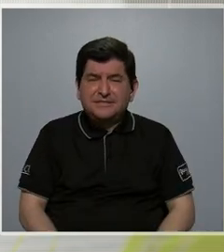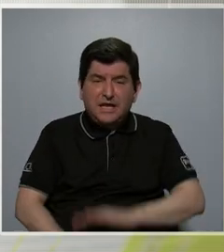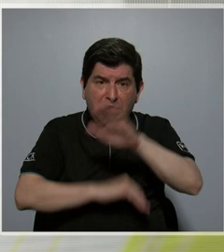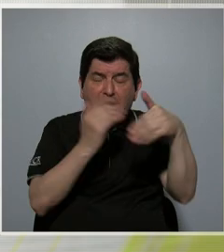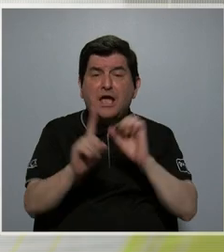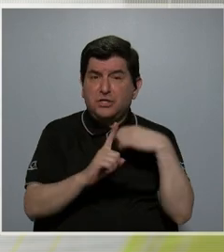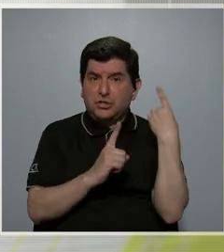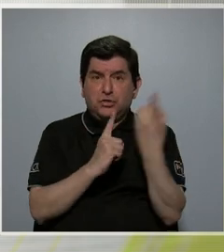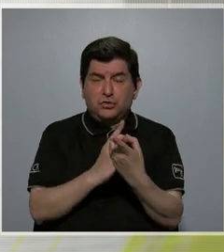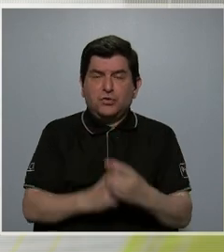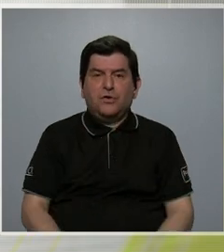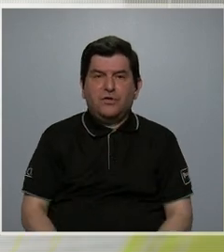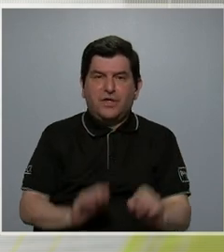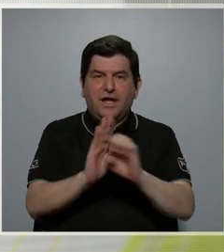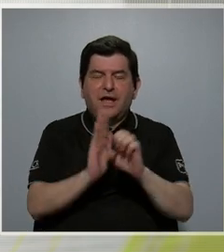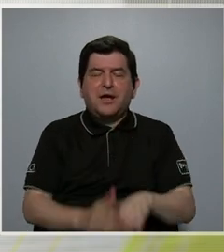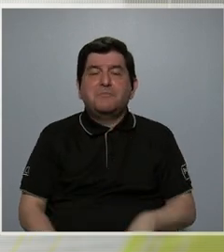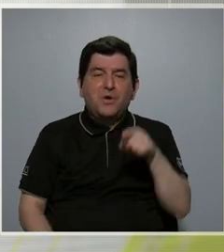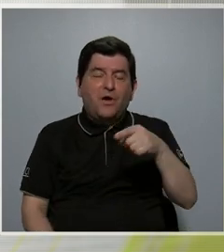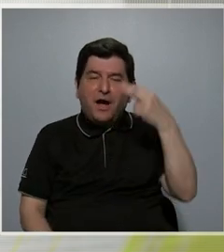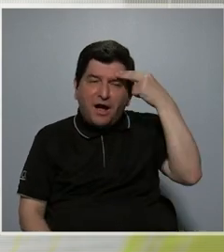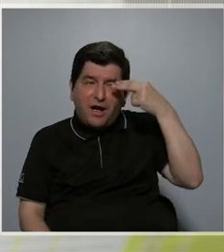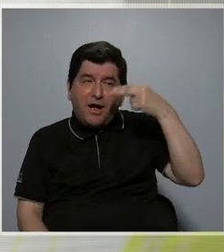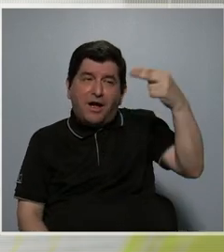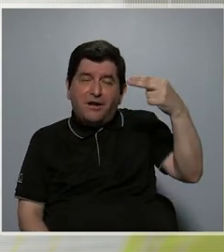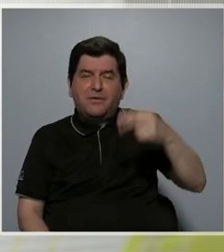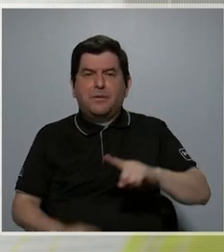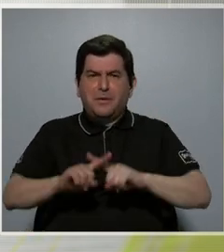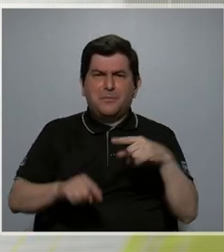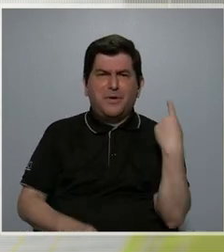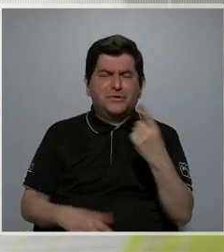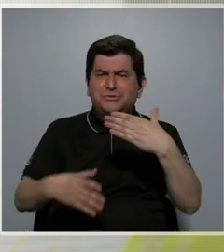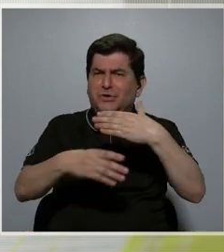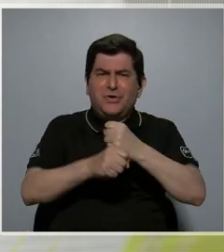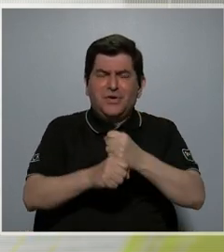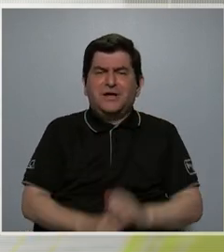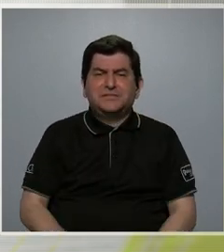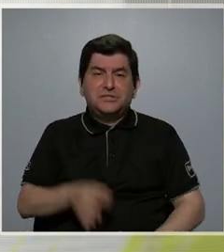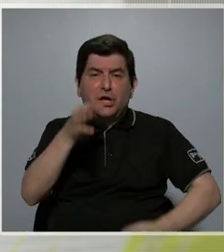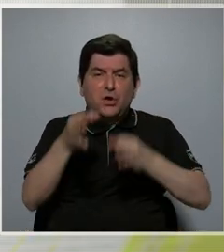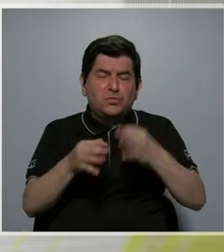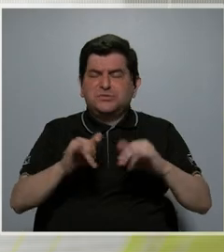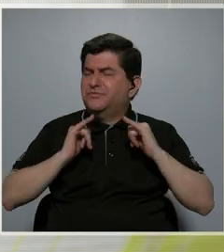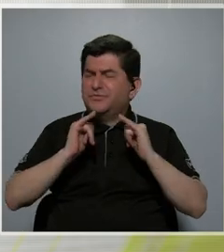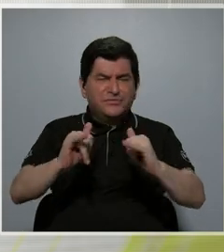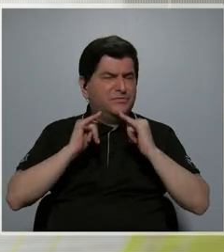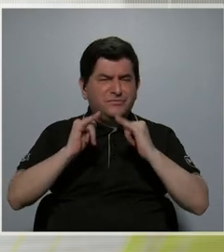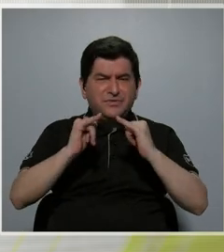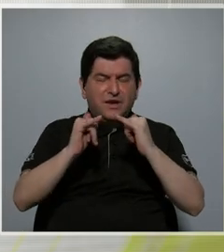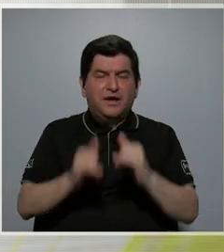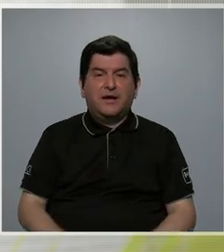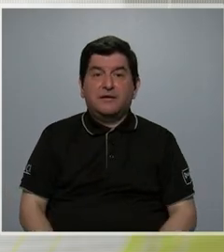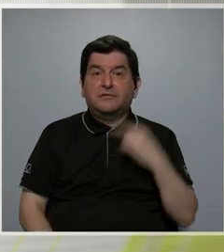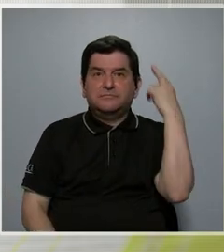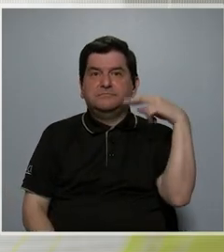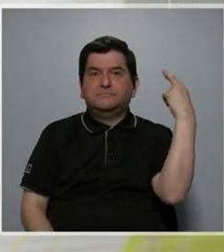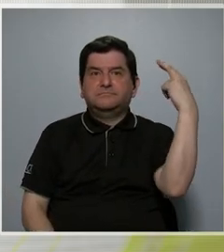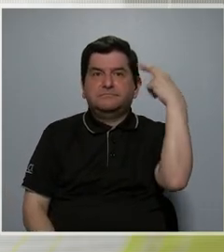todas las sociedades, como es la de la meritocracia, pero que lo único que hacen es justificar esas desigualdades y, por tanto,